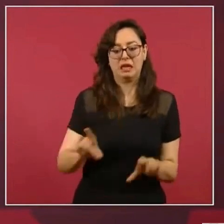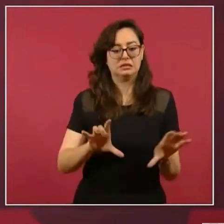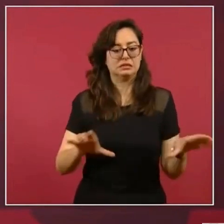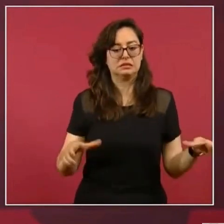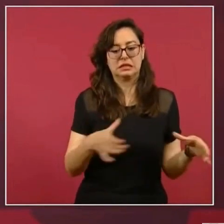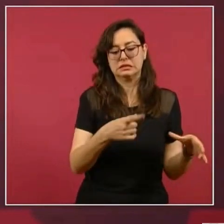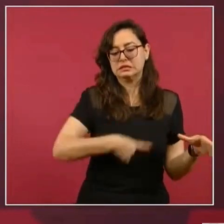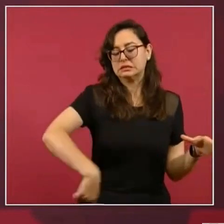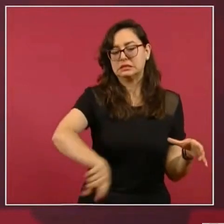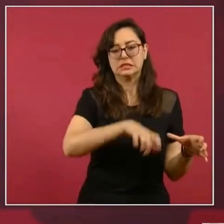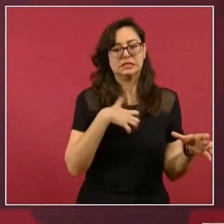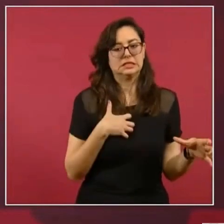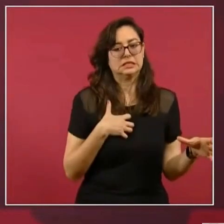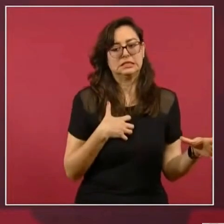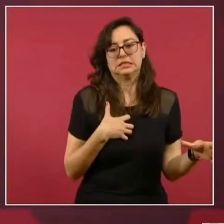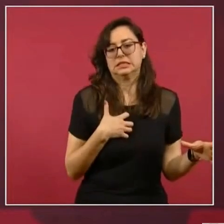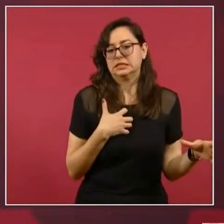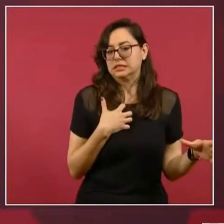muy